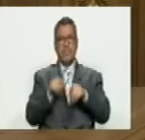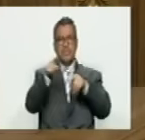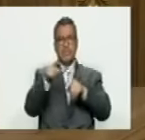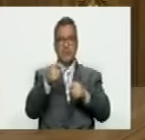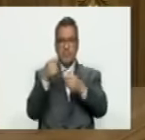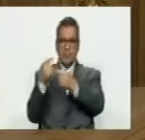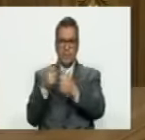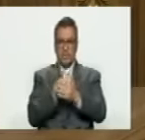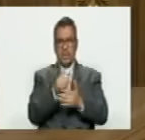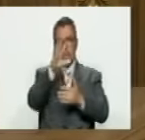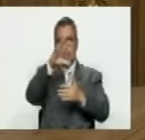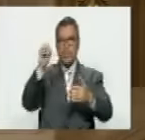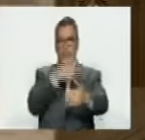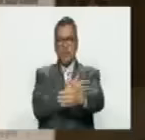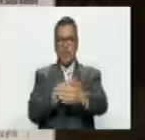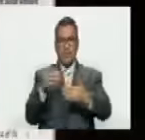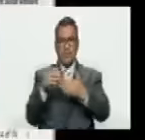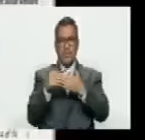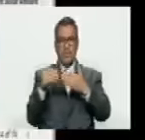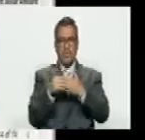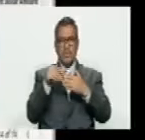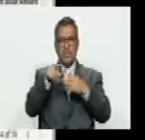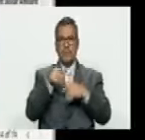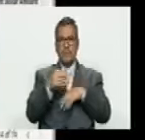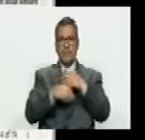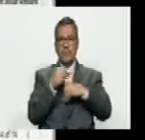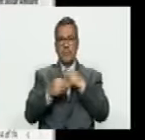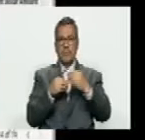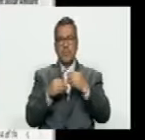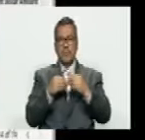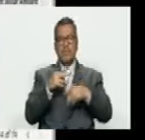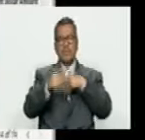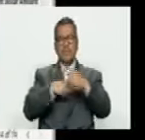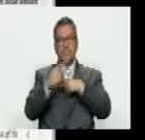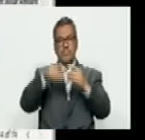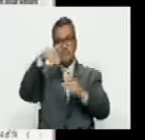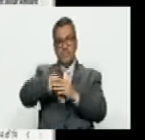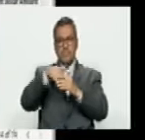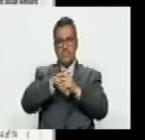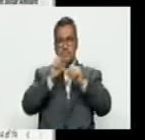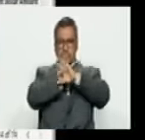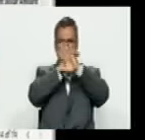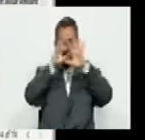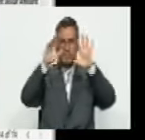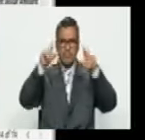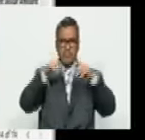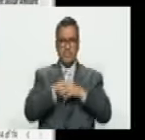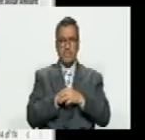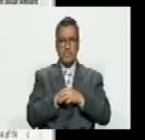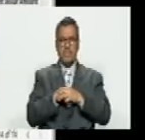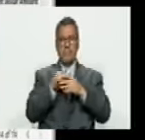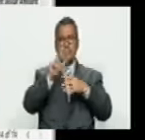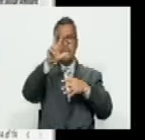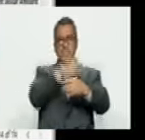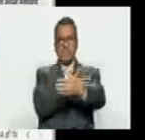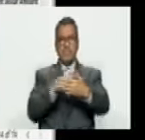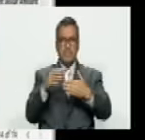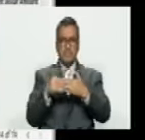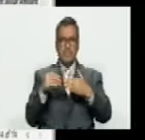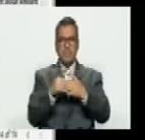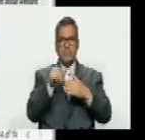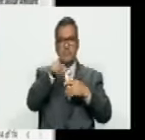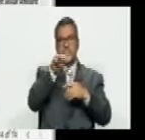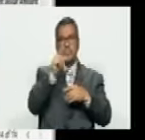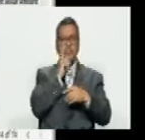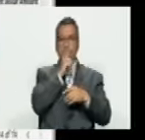presupuesto de 50 millones de dólares que está dedicado a procesos electorales transparentes 3 millones de dólares otro con el mismo